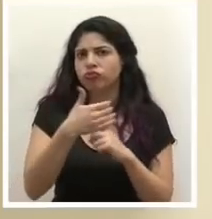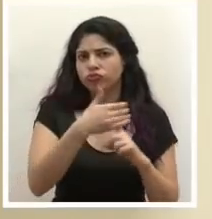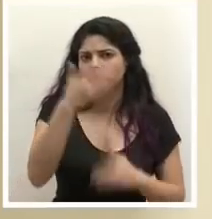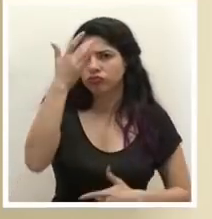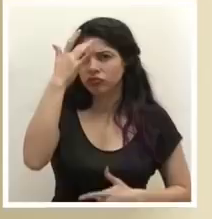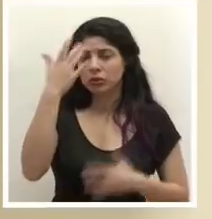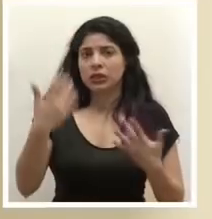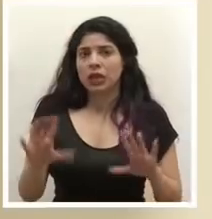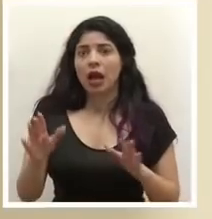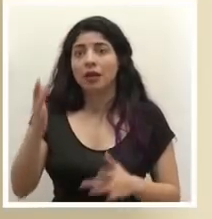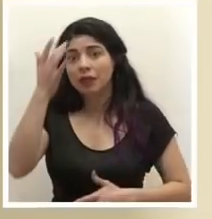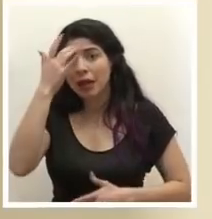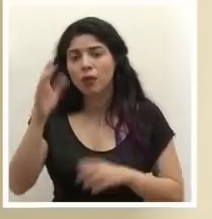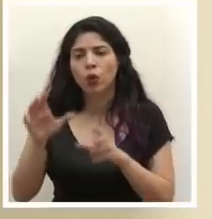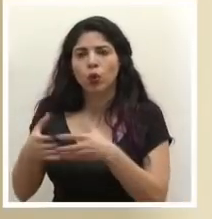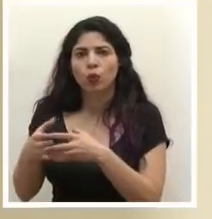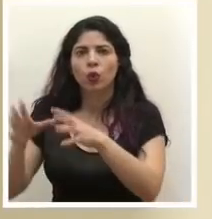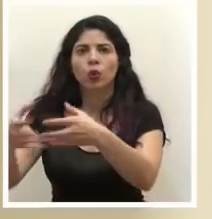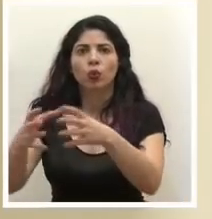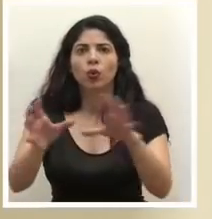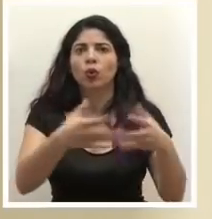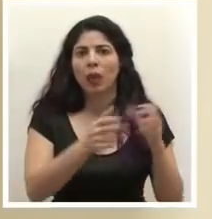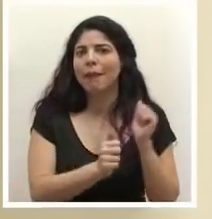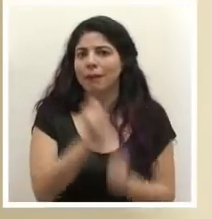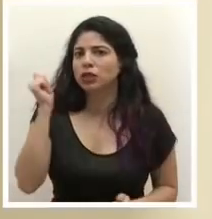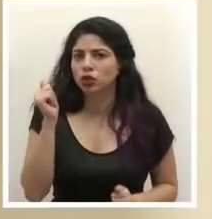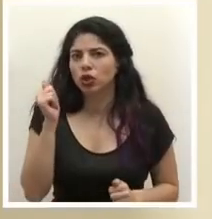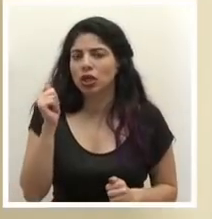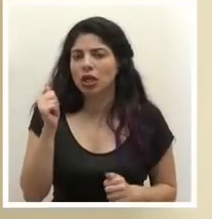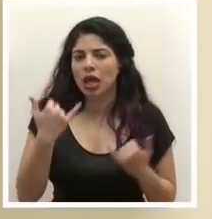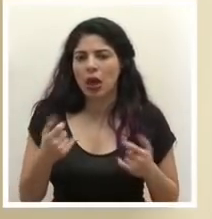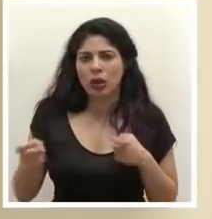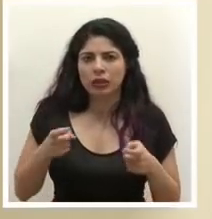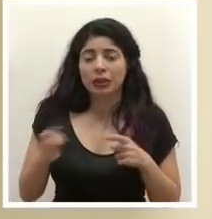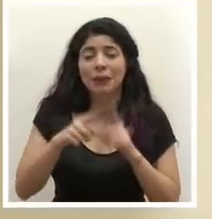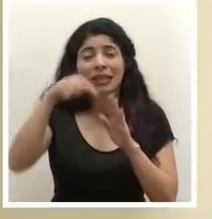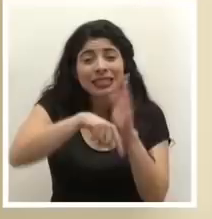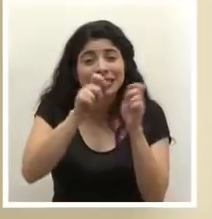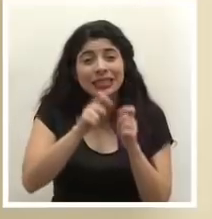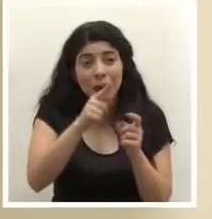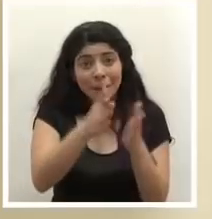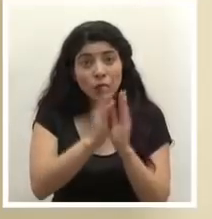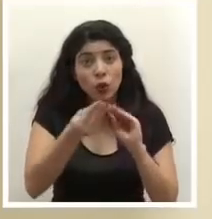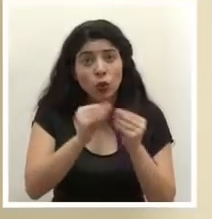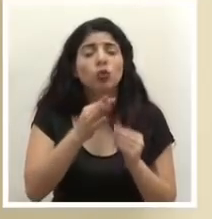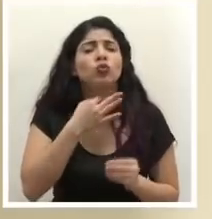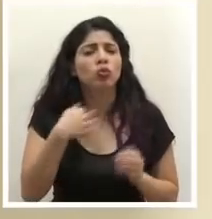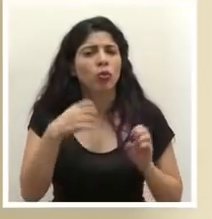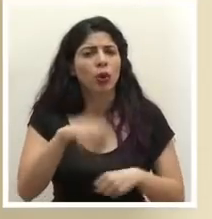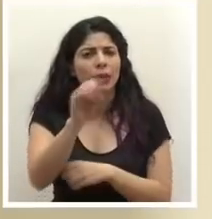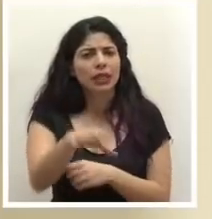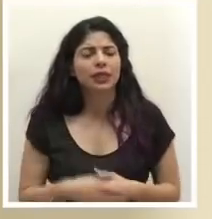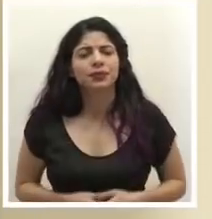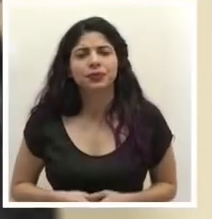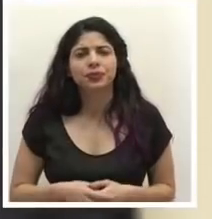los casos están agrupados la mayoría en clúster y justamente se está haciendo la contención pero el detalle exacto que le está preguntando con mucho gusto se los hemos llegado